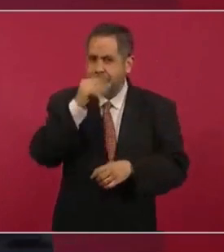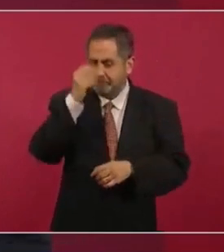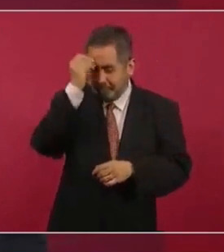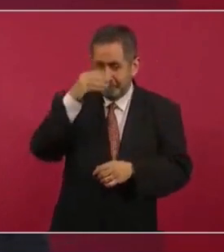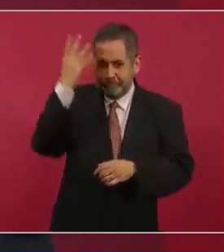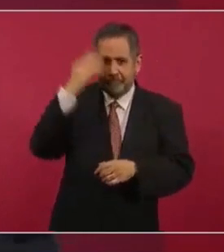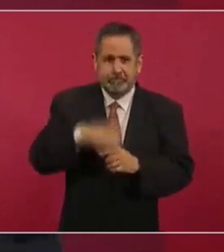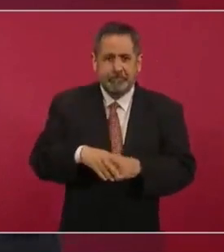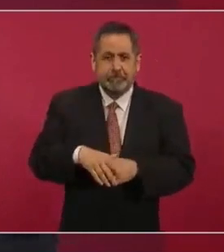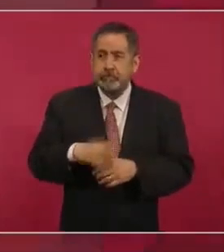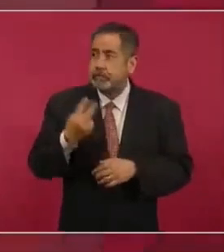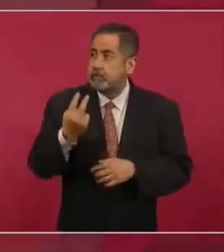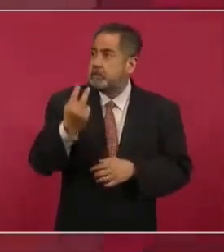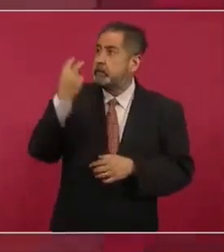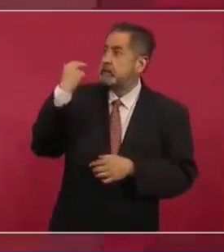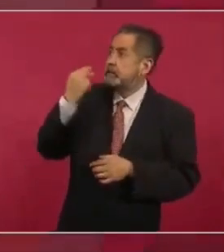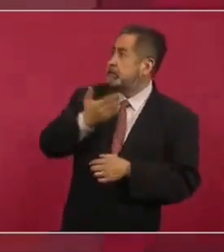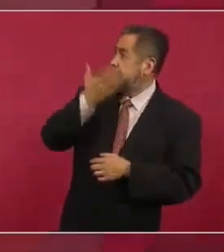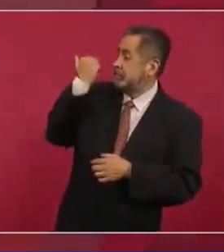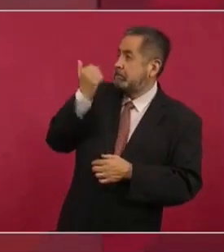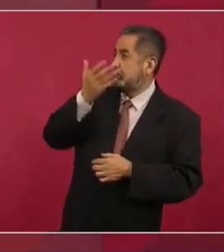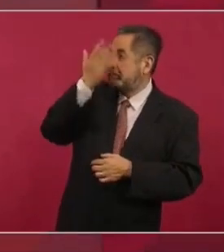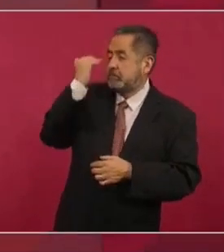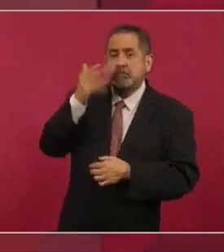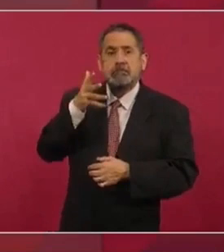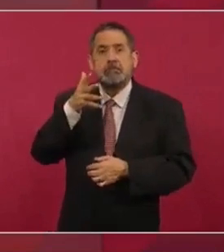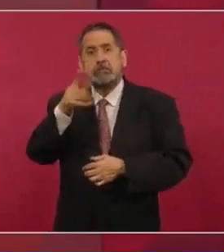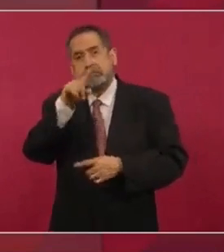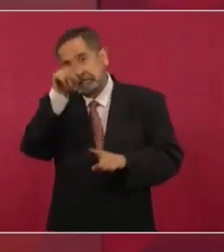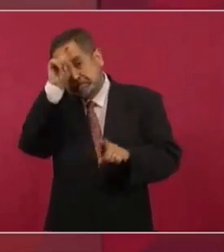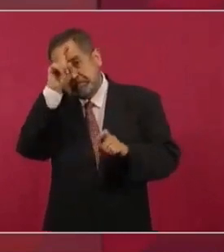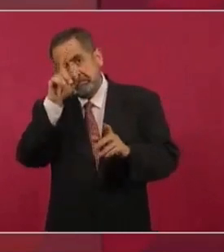¿el que no sabe de dónde viene no va a saber hacia dónde va?,